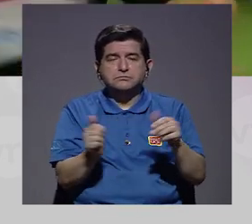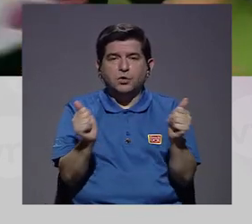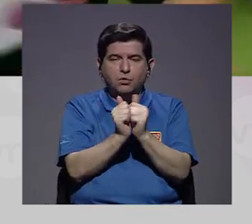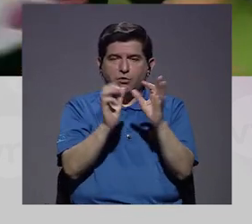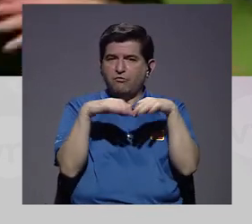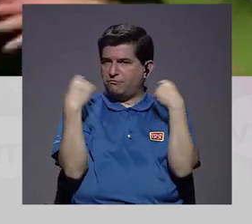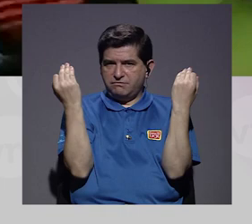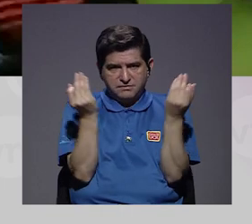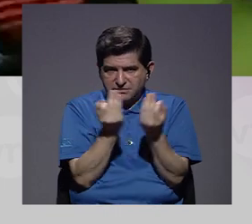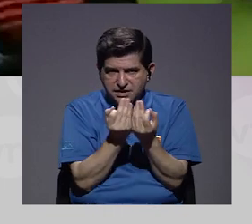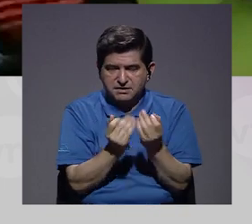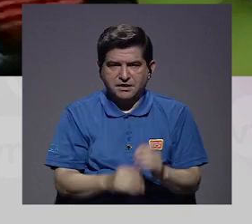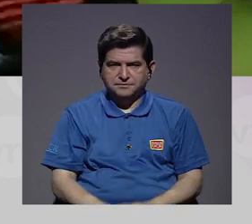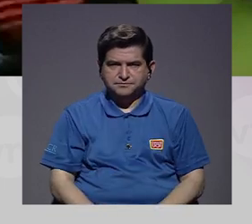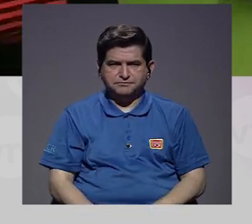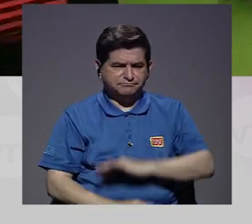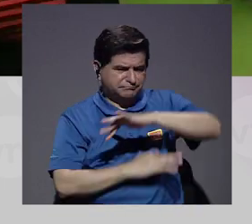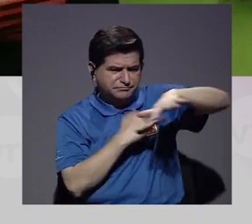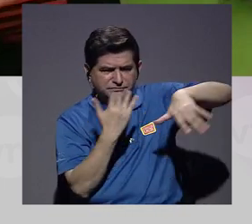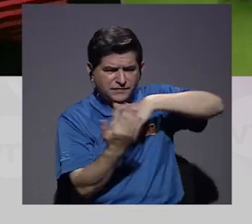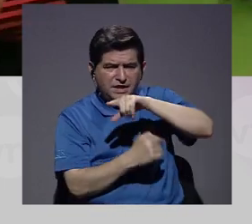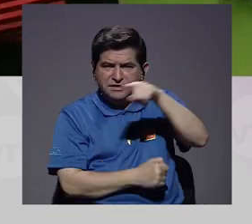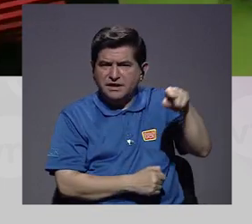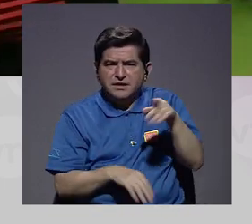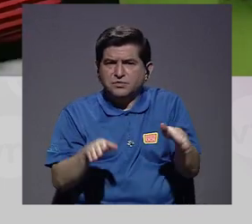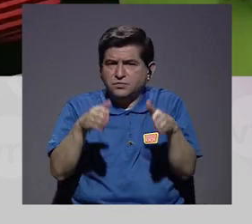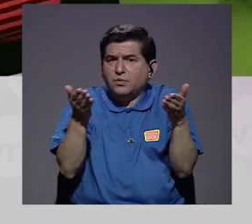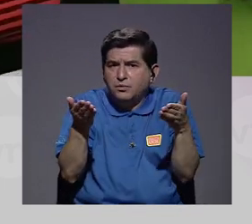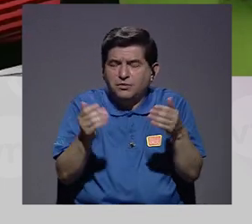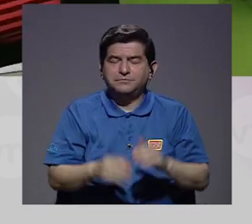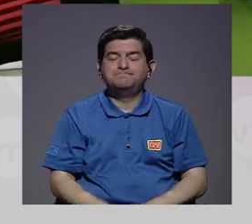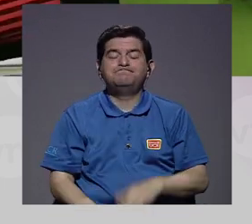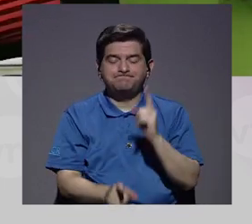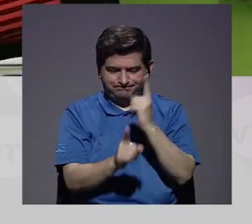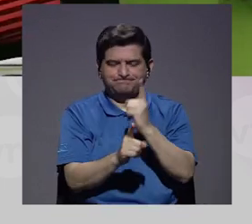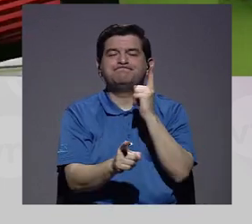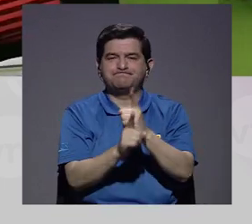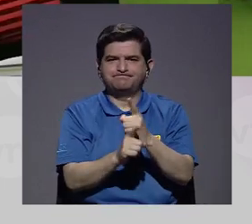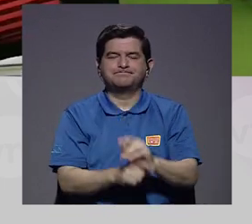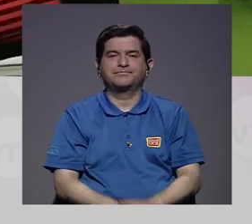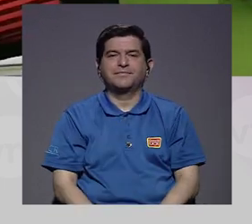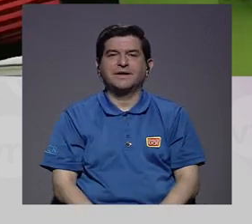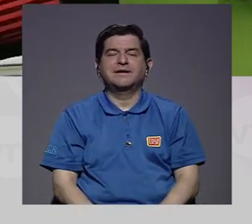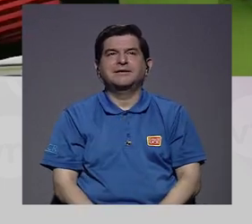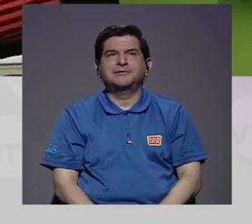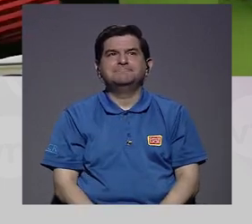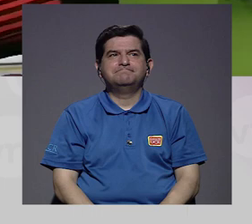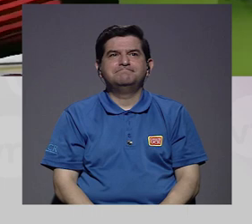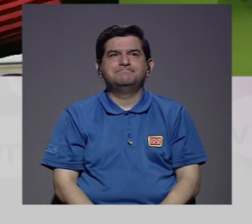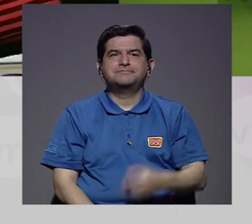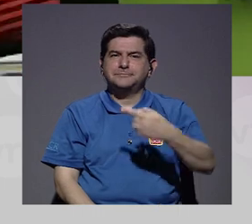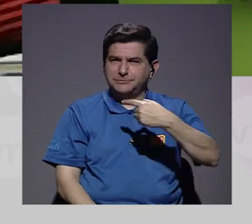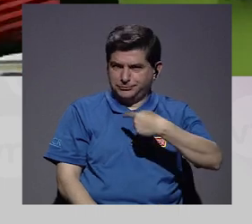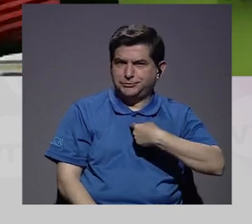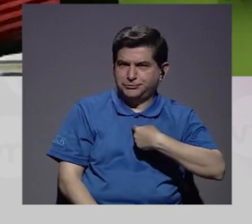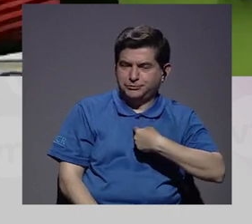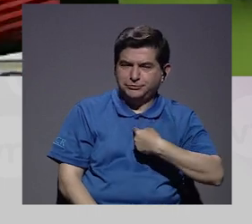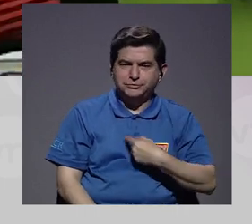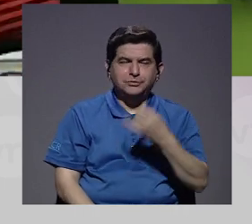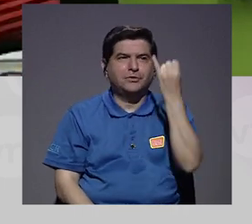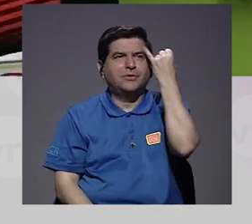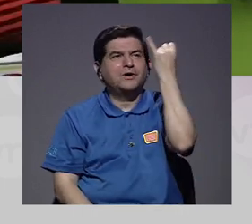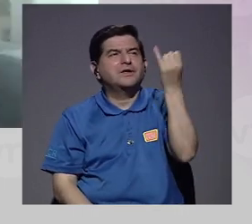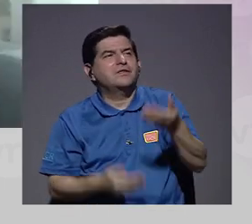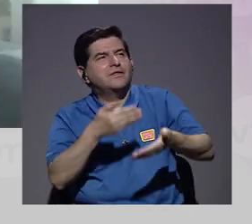amigos o si vive con su familia. Y cómo interactúan entre ellos. Exacto. Digamos que yo tengo